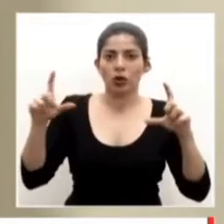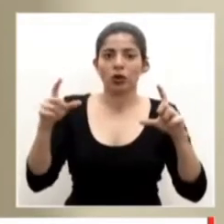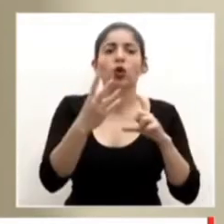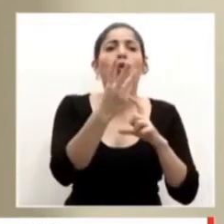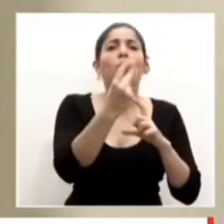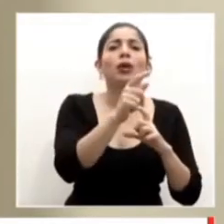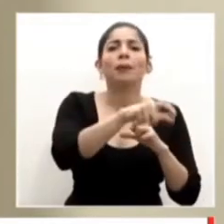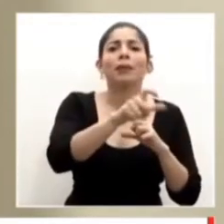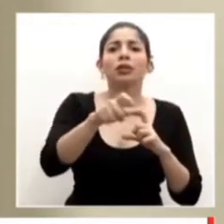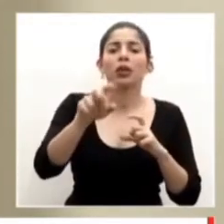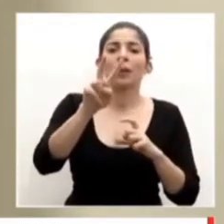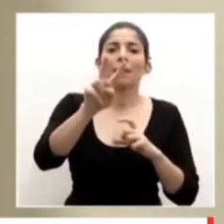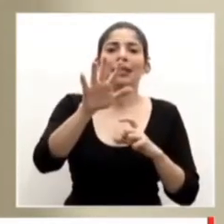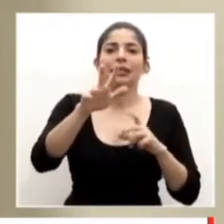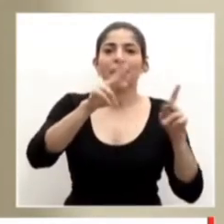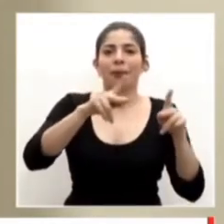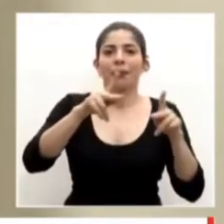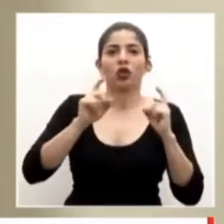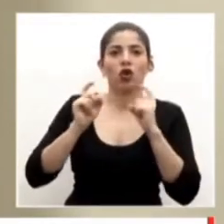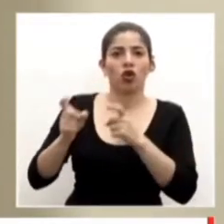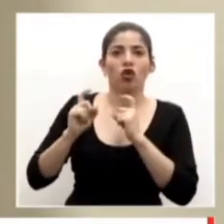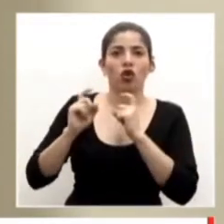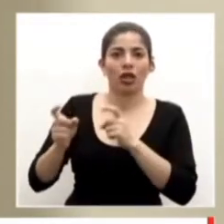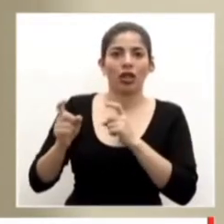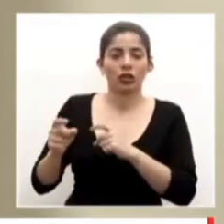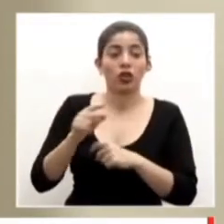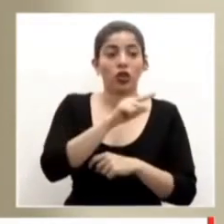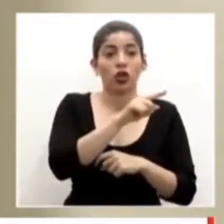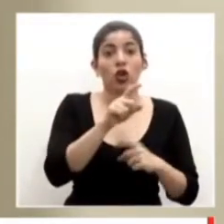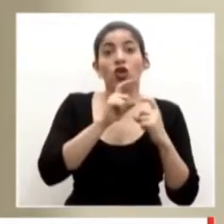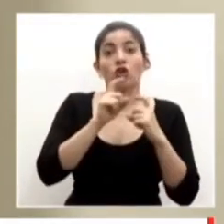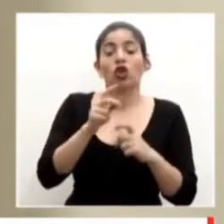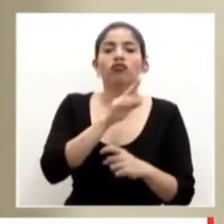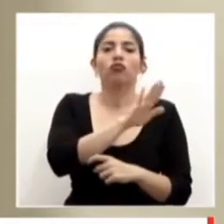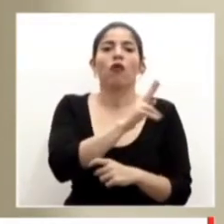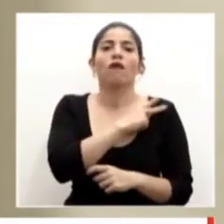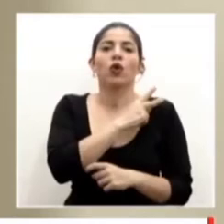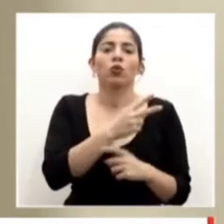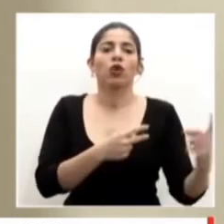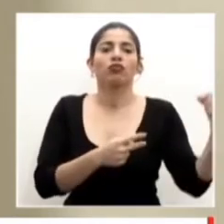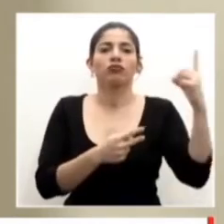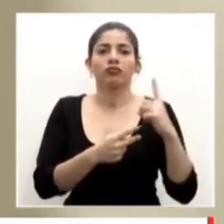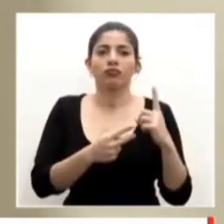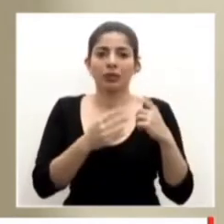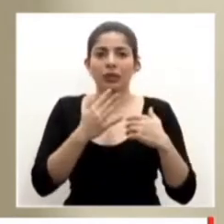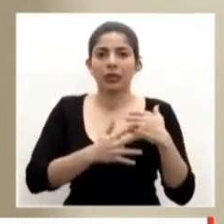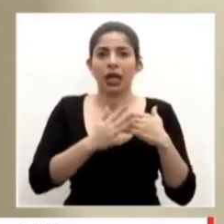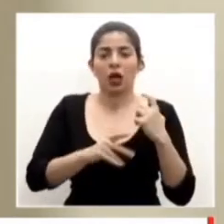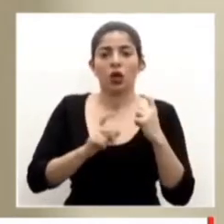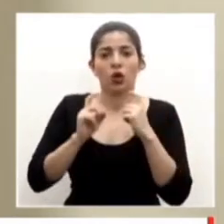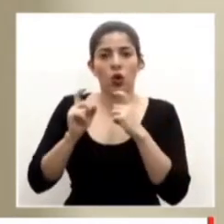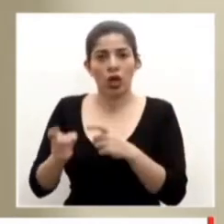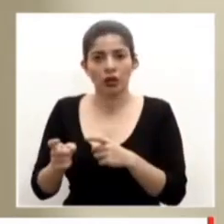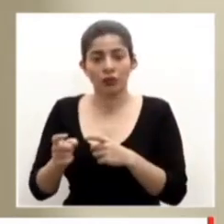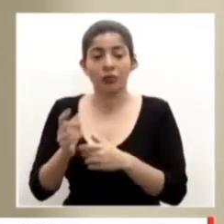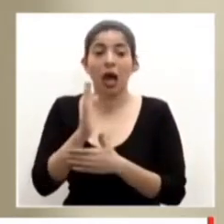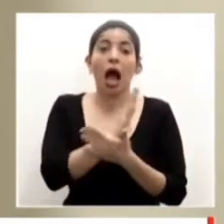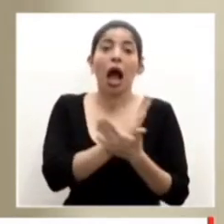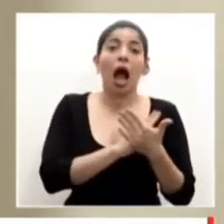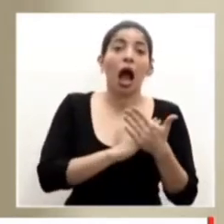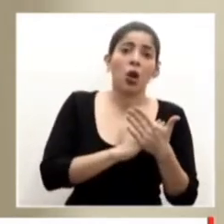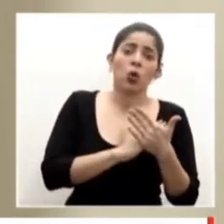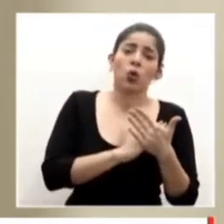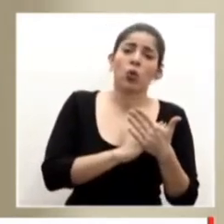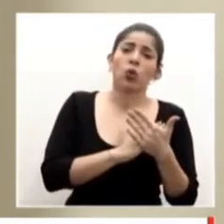donantes. Estos donantes llegan de forma voluntaria a donar sangre, algunos de una forma